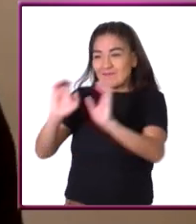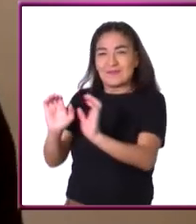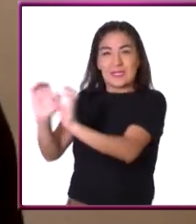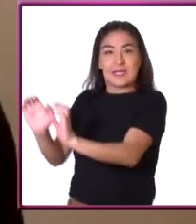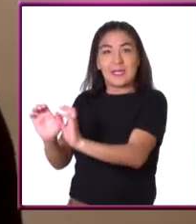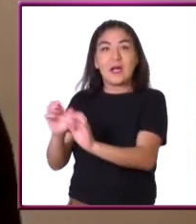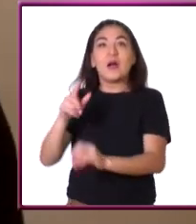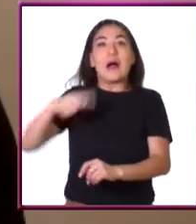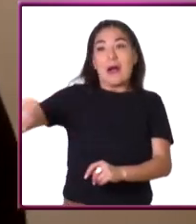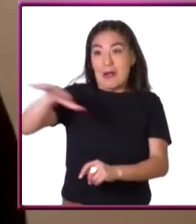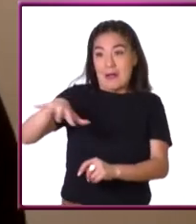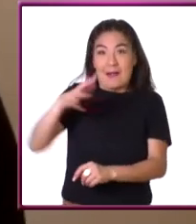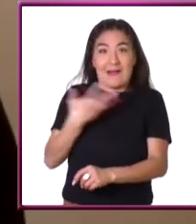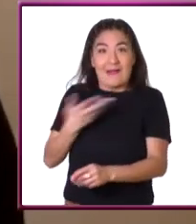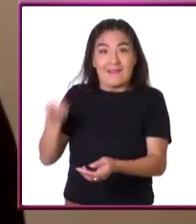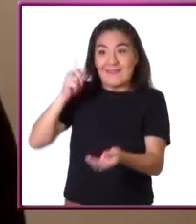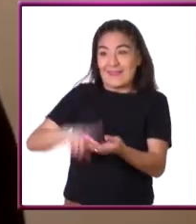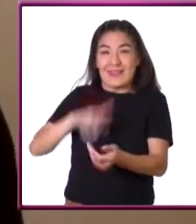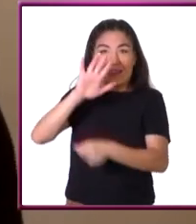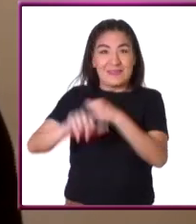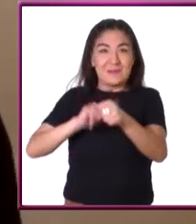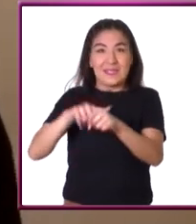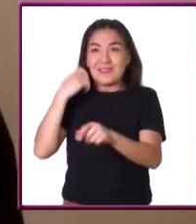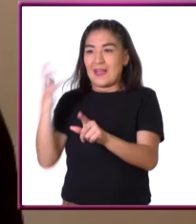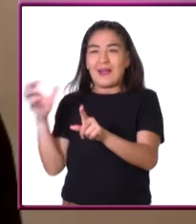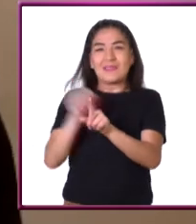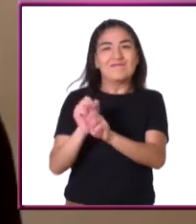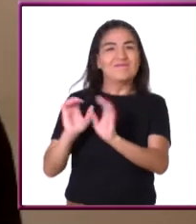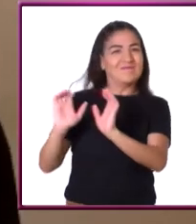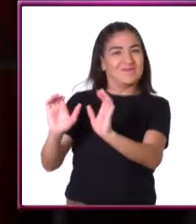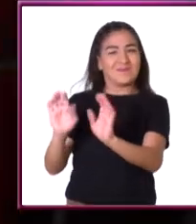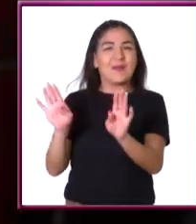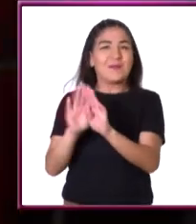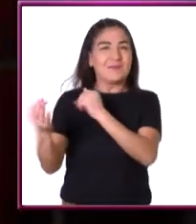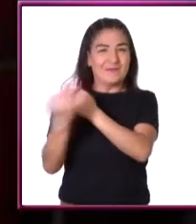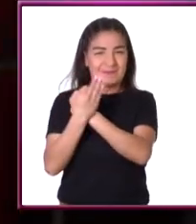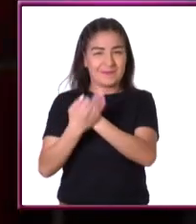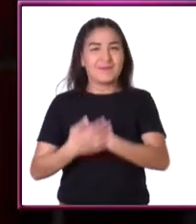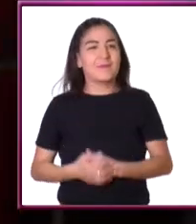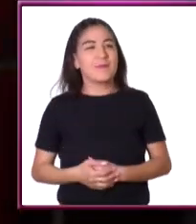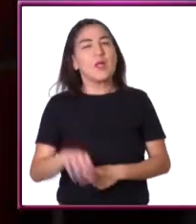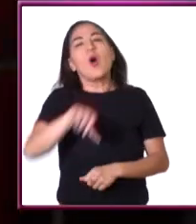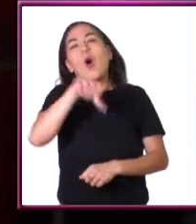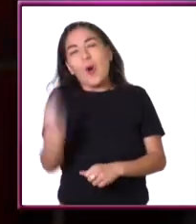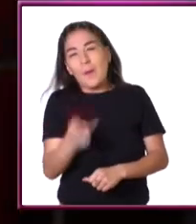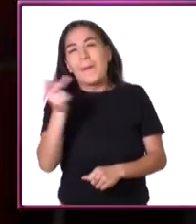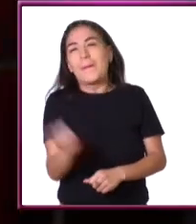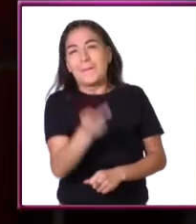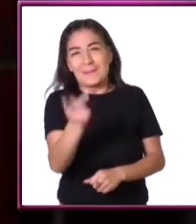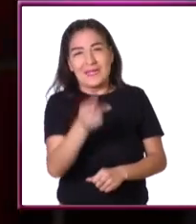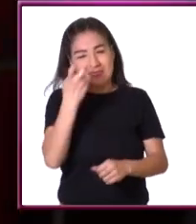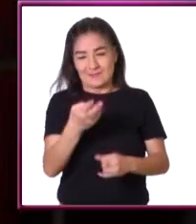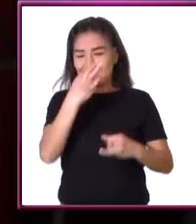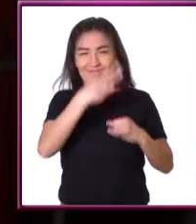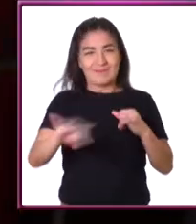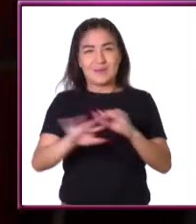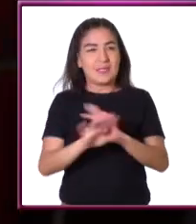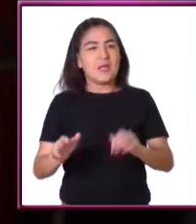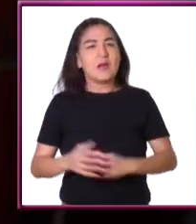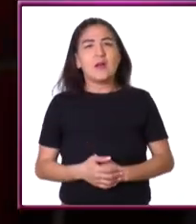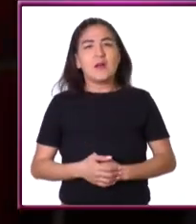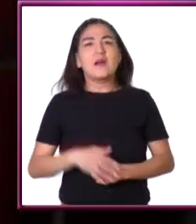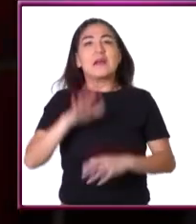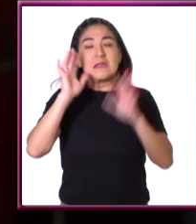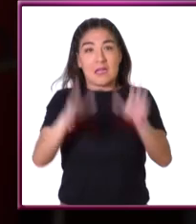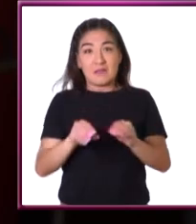sucede, pues, aunque haya muchos depredadores, pues, siempre va haber alguien que sobreviva. Oye, una pregunta más nada más para terminar este